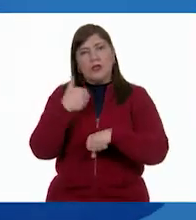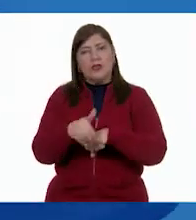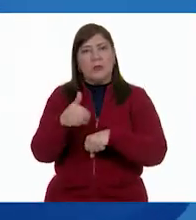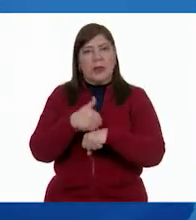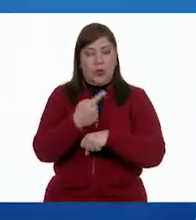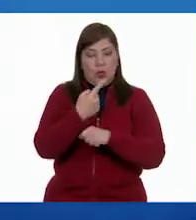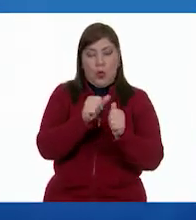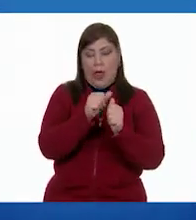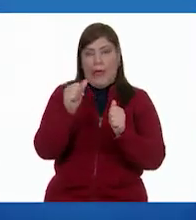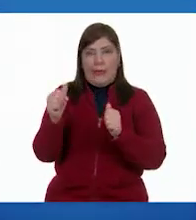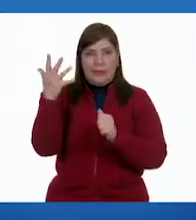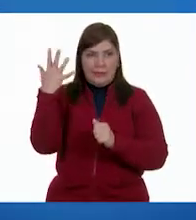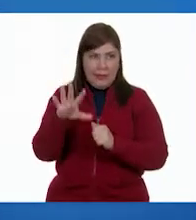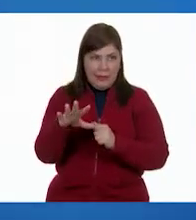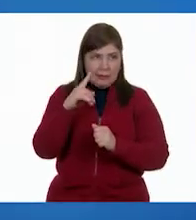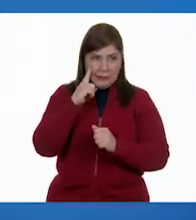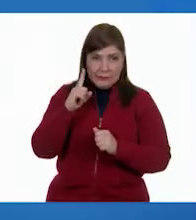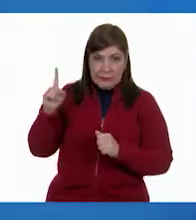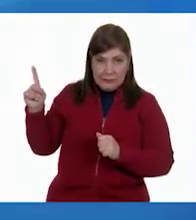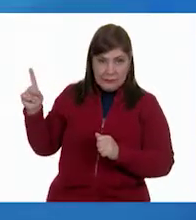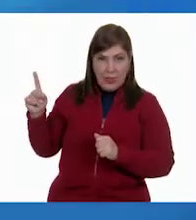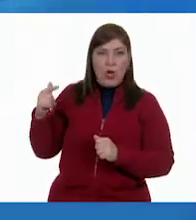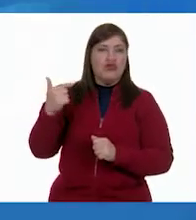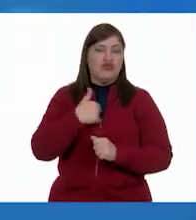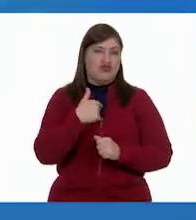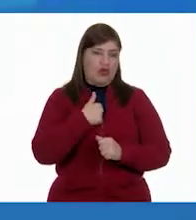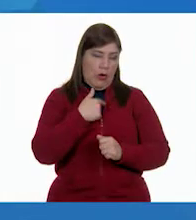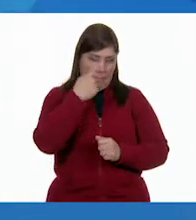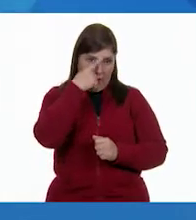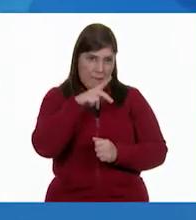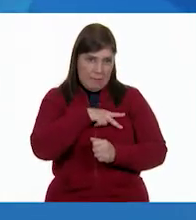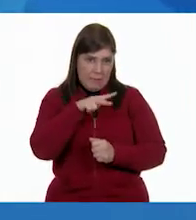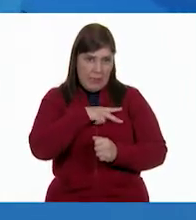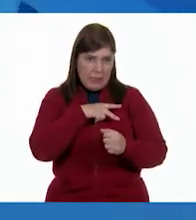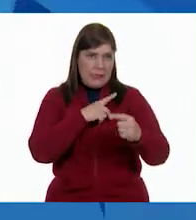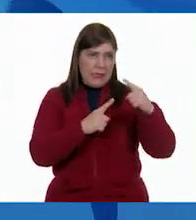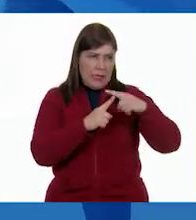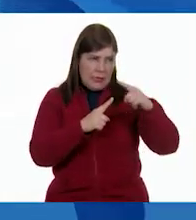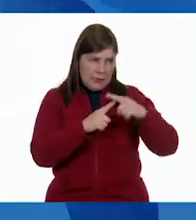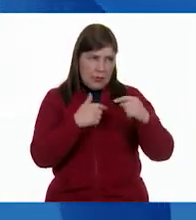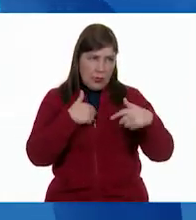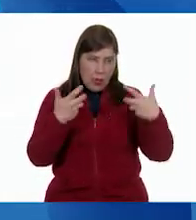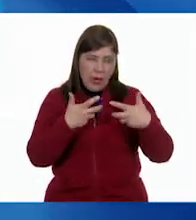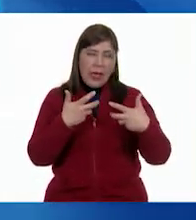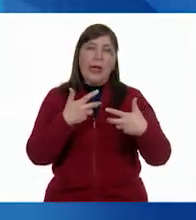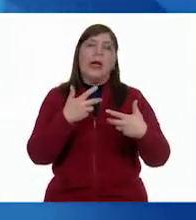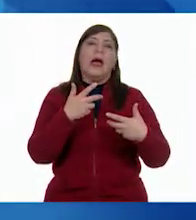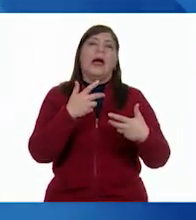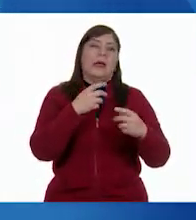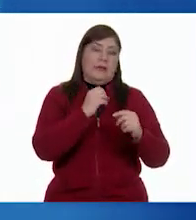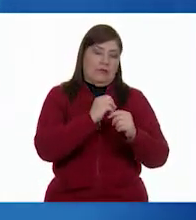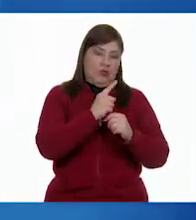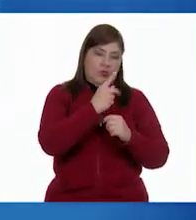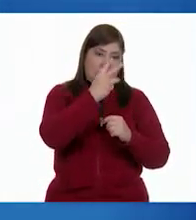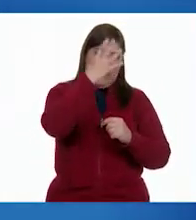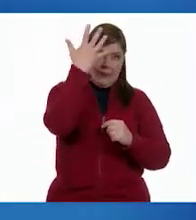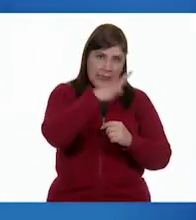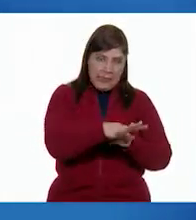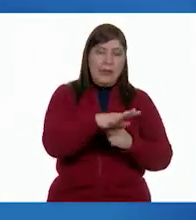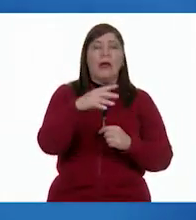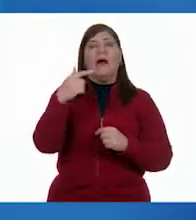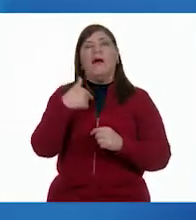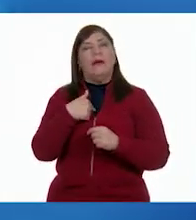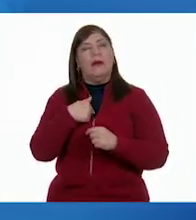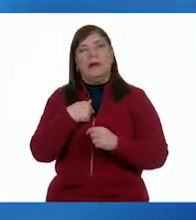10. Ah, muy bien. Yo para mi tarea que hice, como mis amigos en sus casas tienen muchos libros, no podía